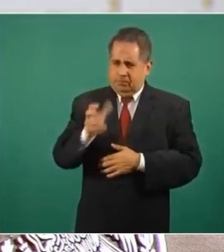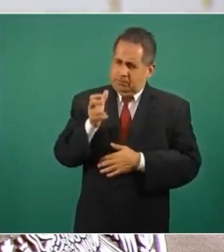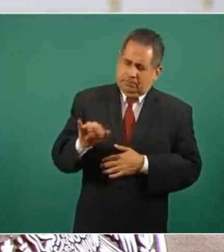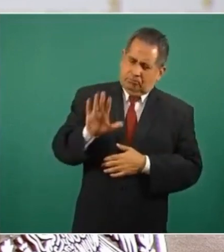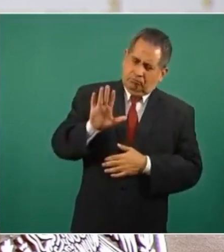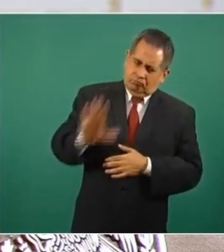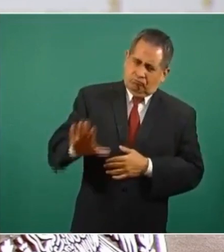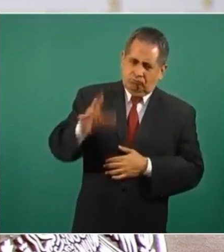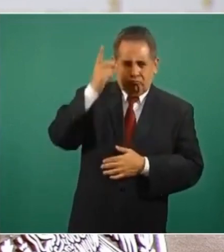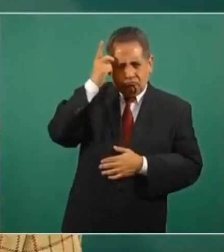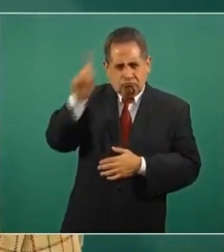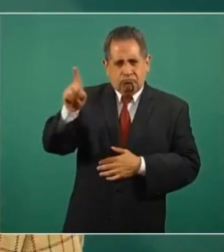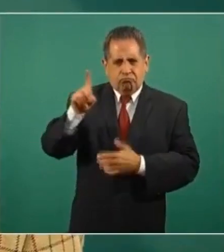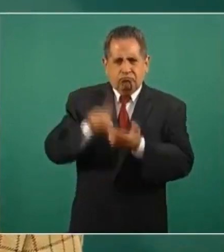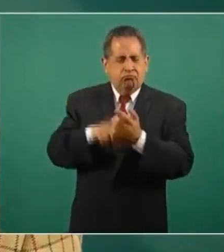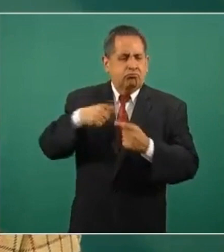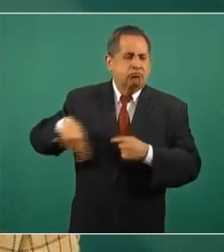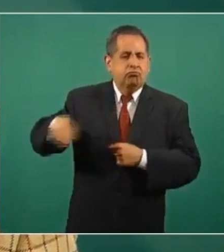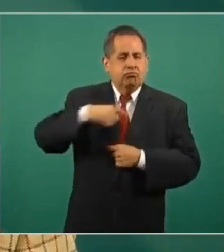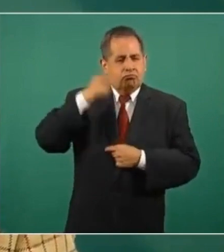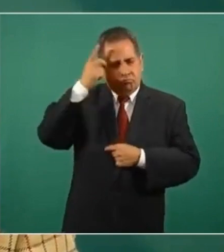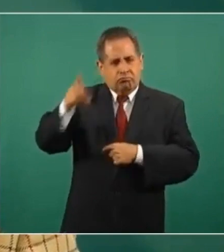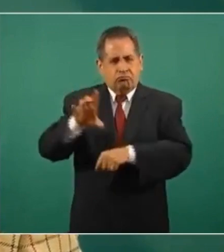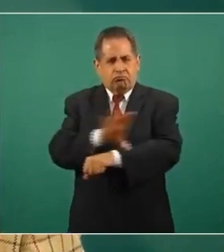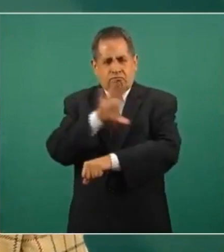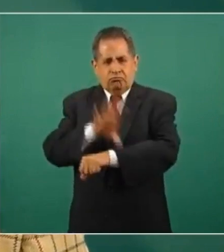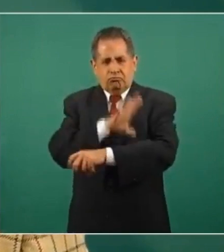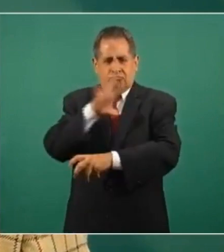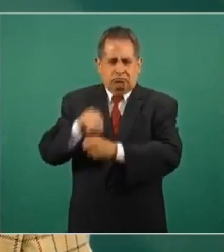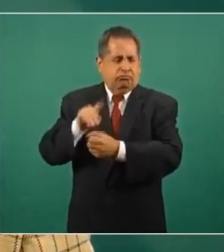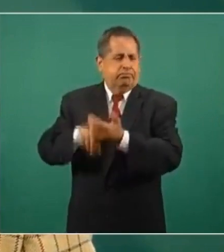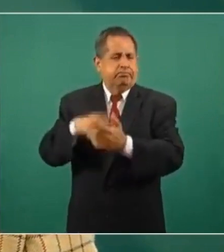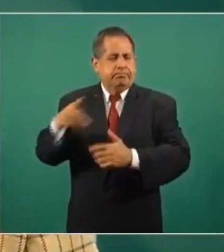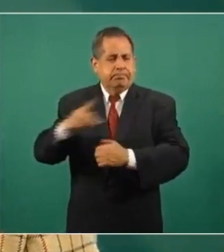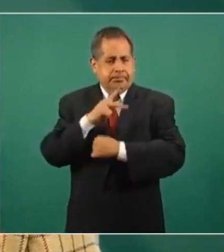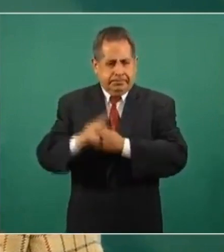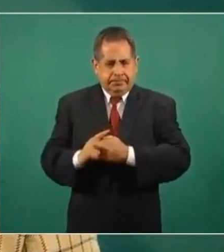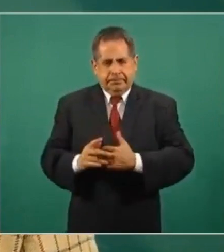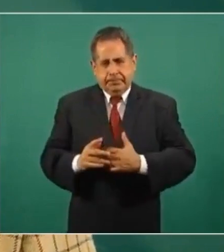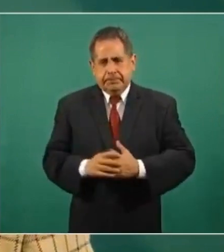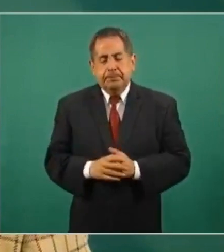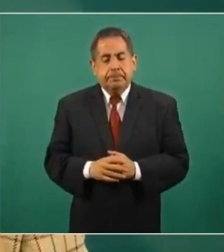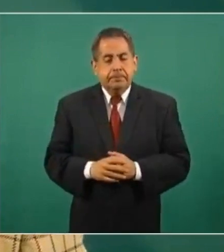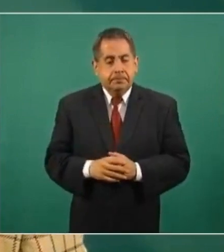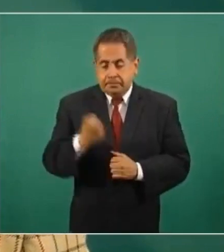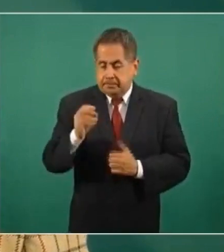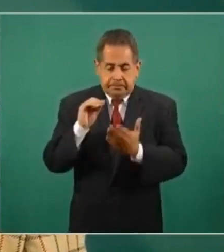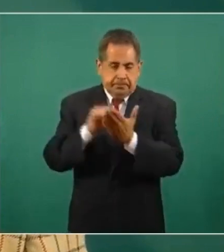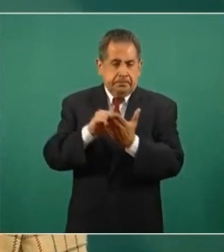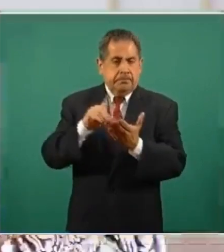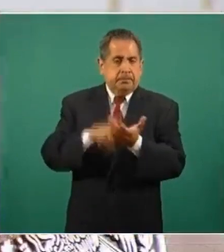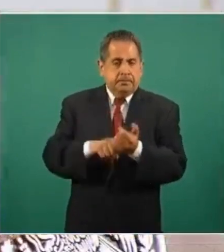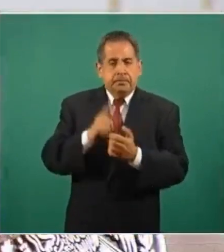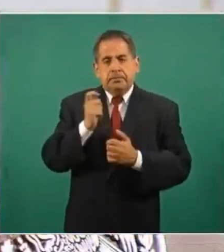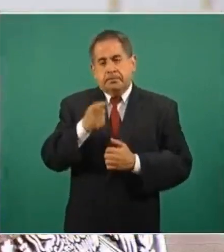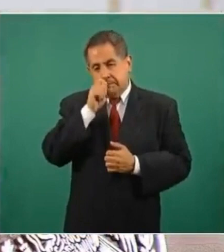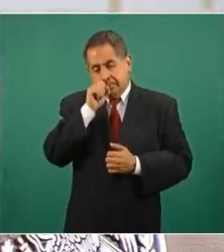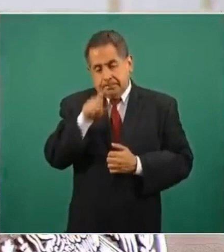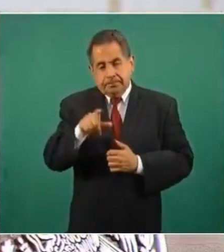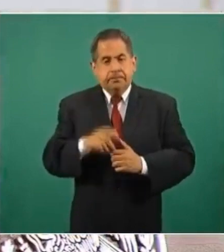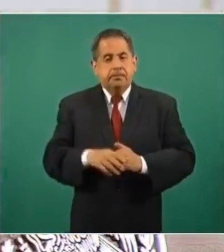energética. Entonces, ahí está. Ahora bien,